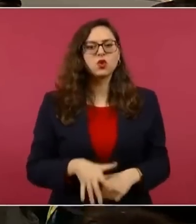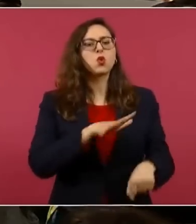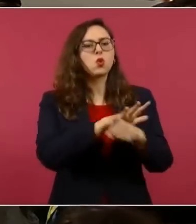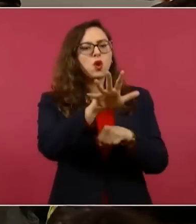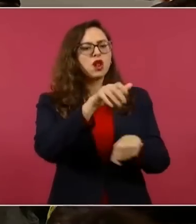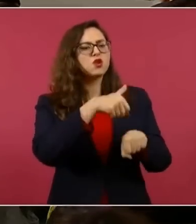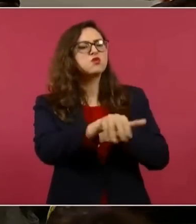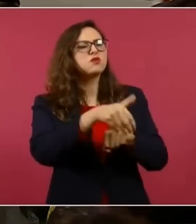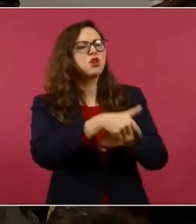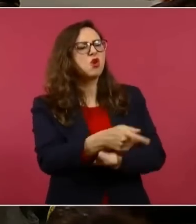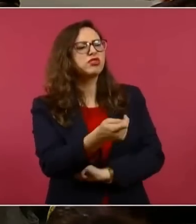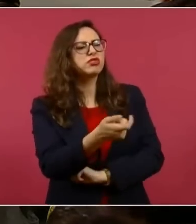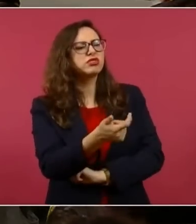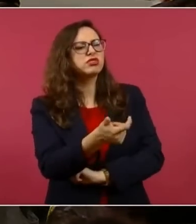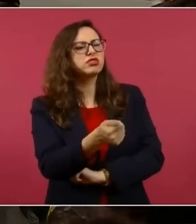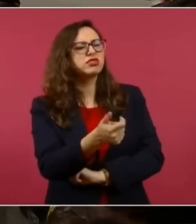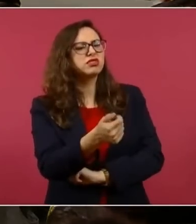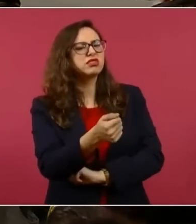es.